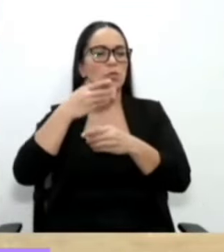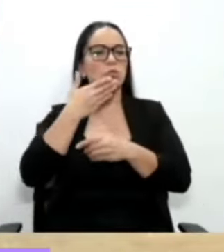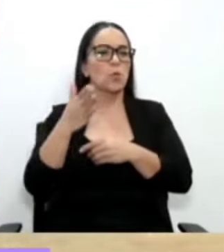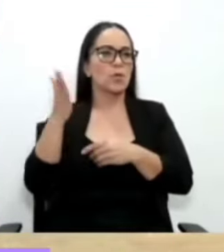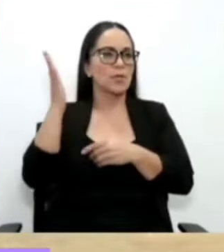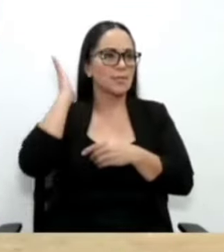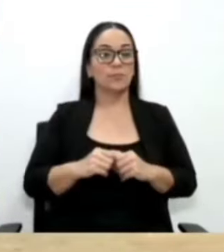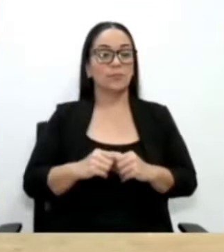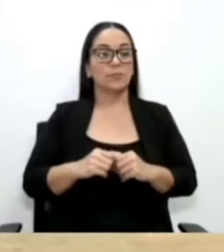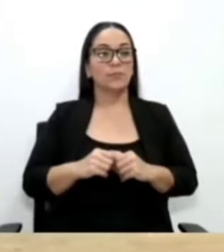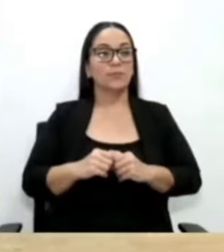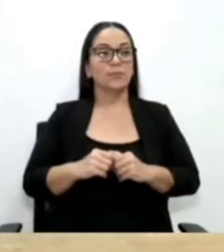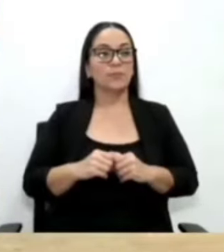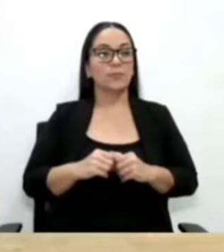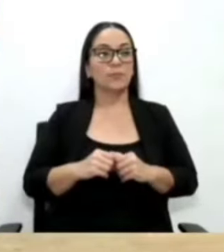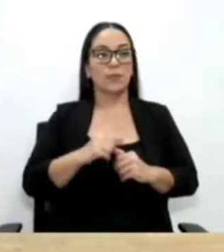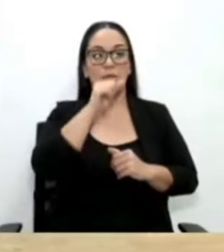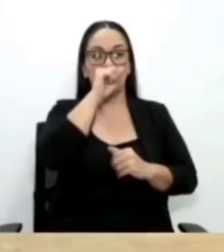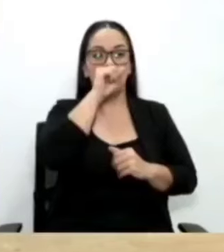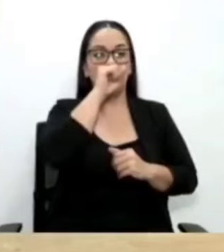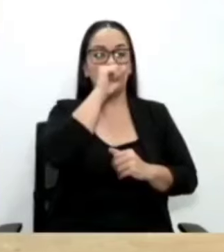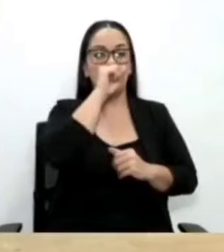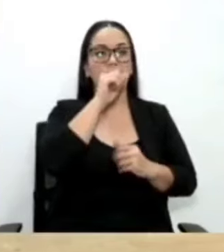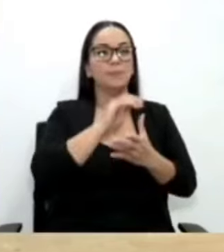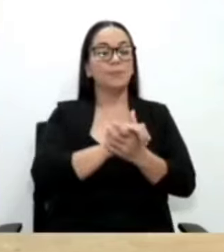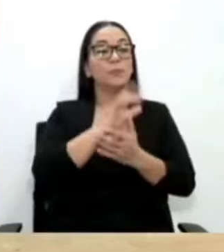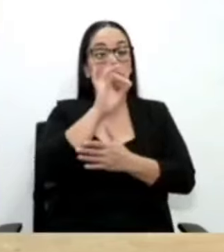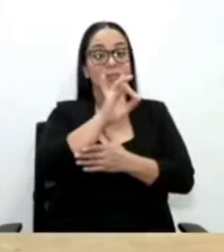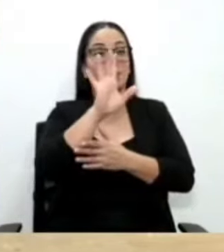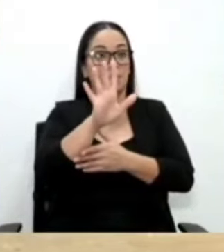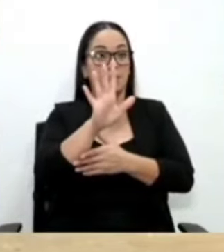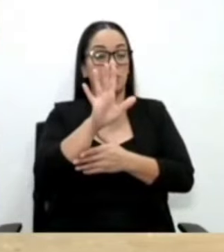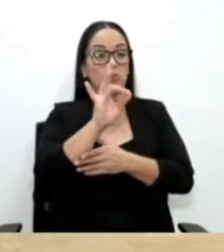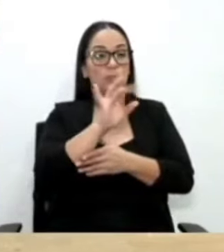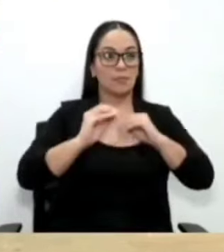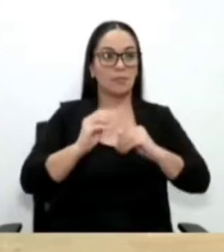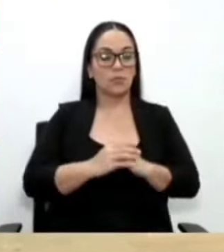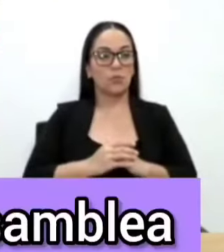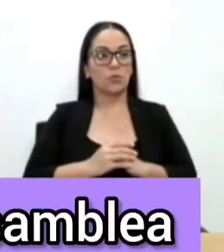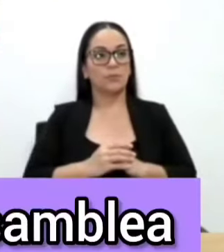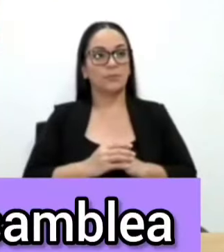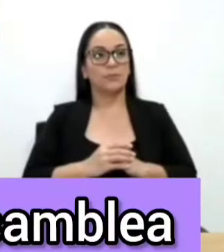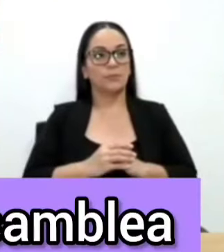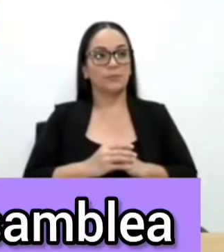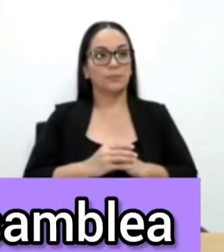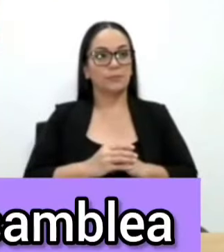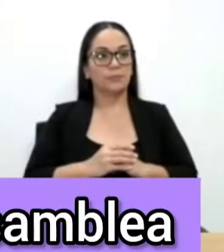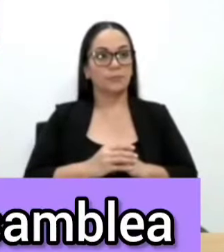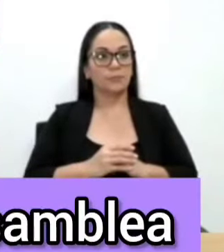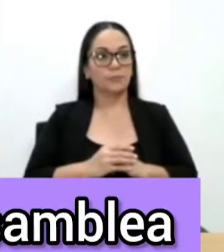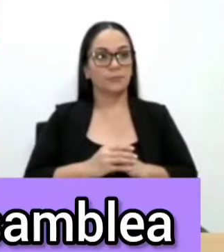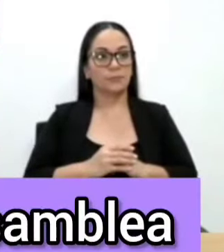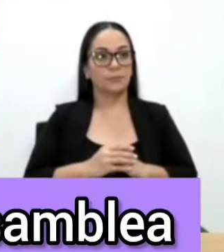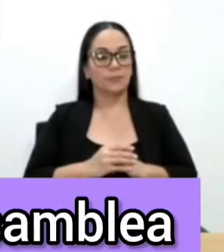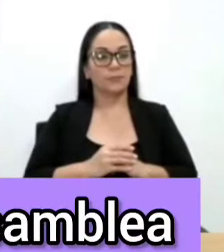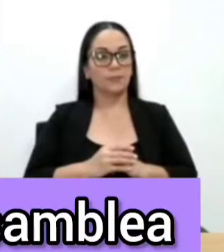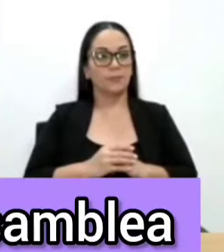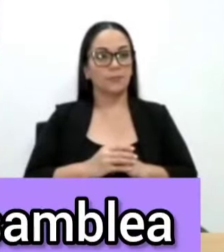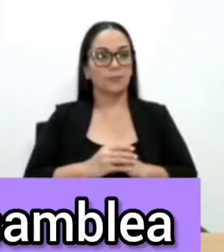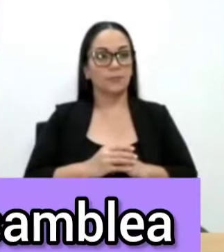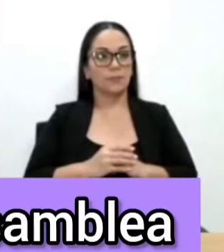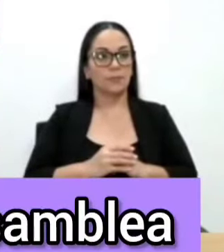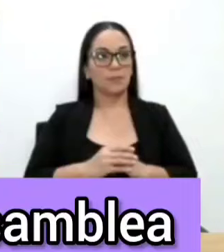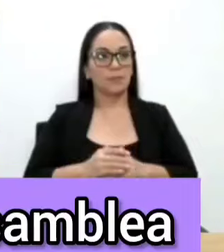Rica no es tonto, es decir, un 85, 86% deplora y repudia el